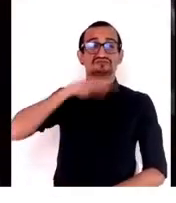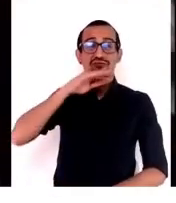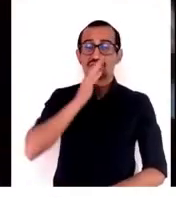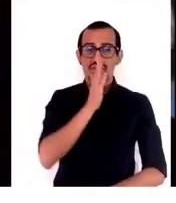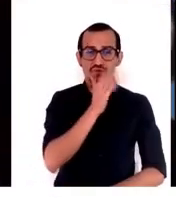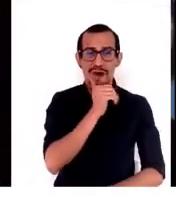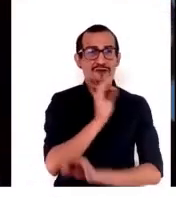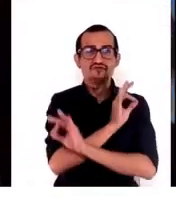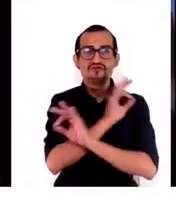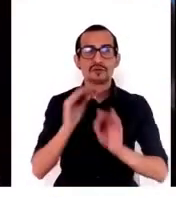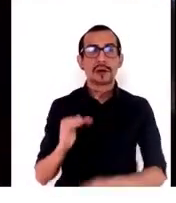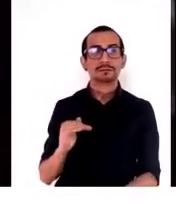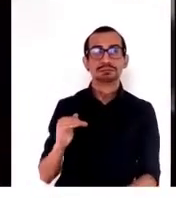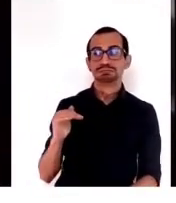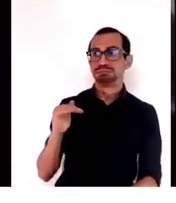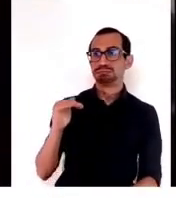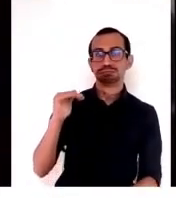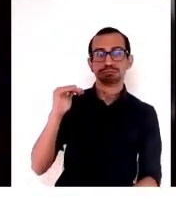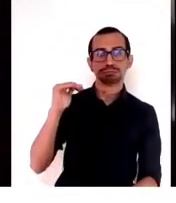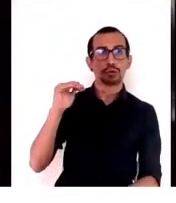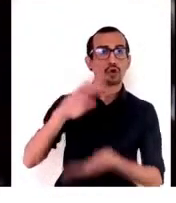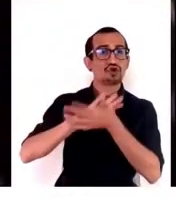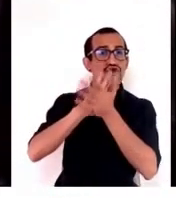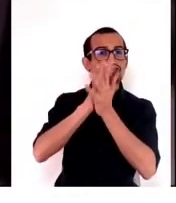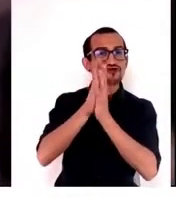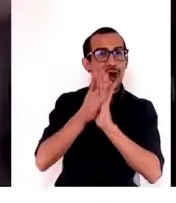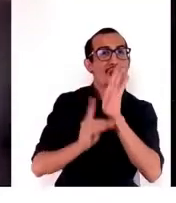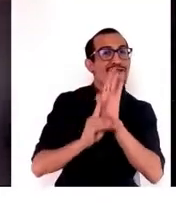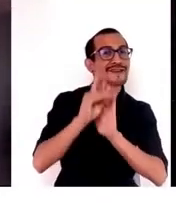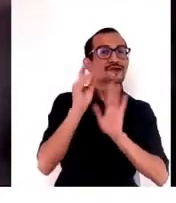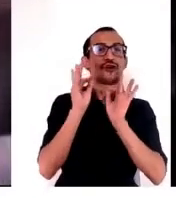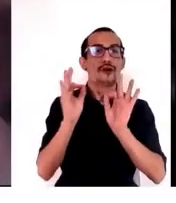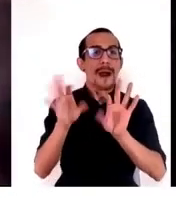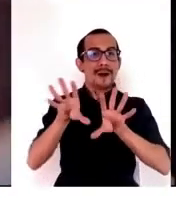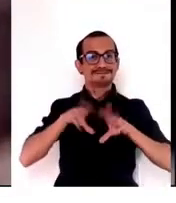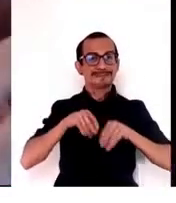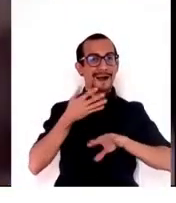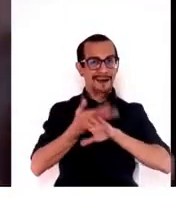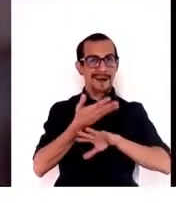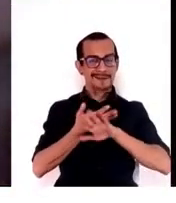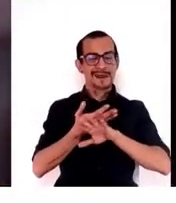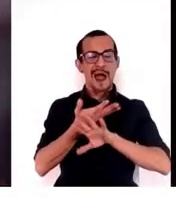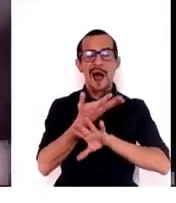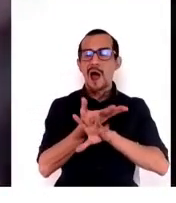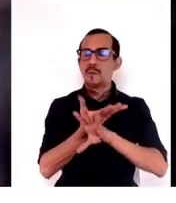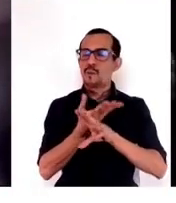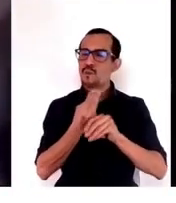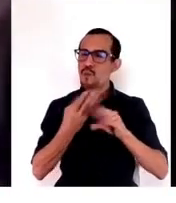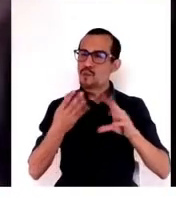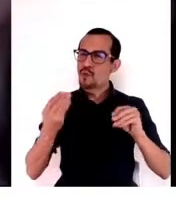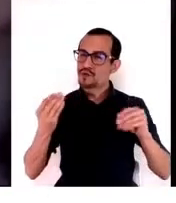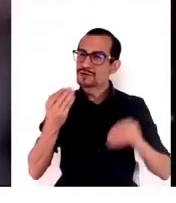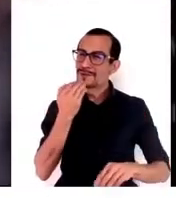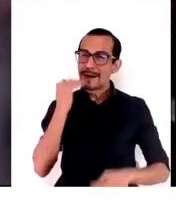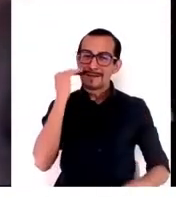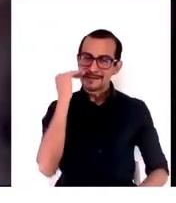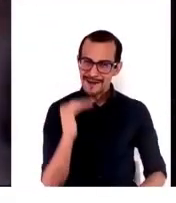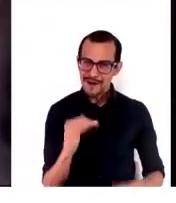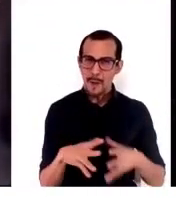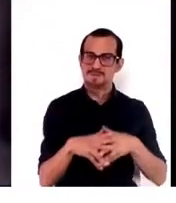crecen a su potencia natural, pero también tenemos mucho sobrepeso en los niños.